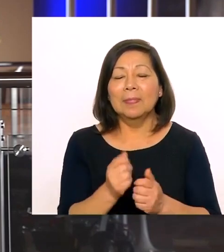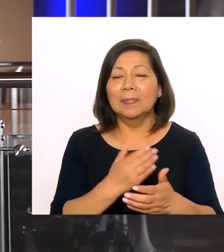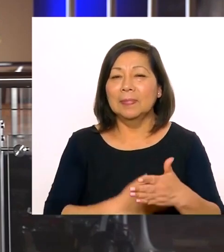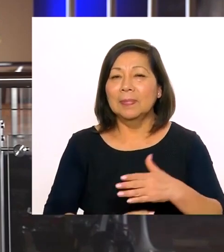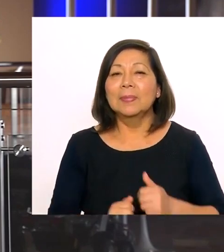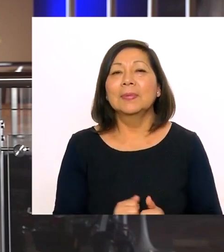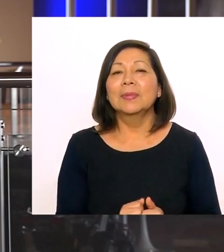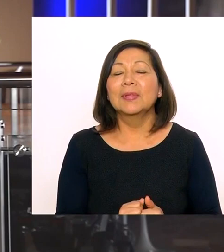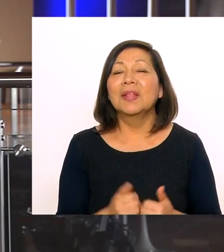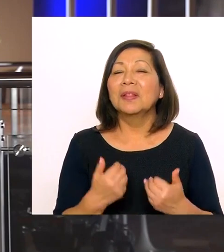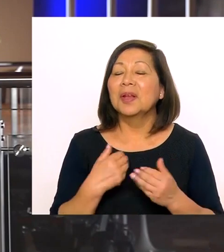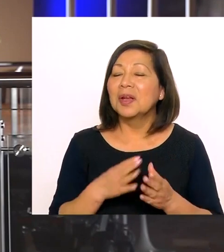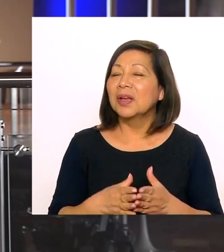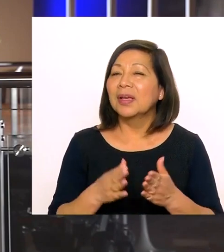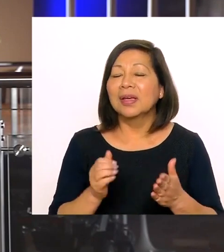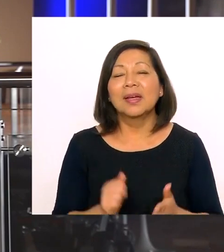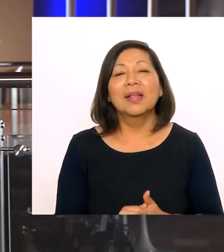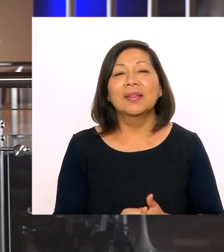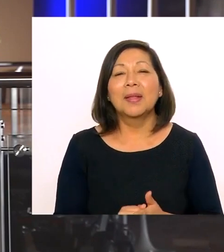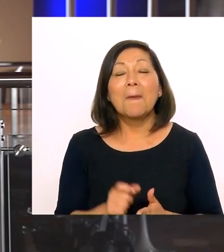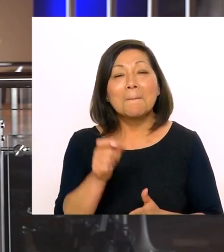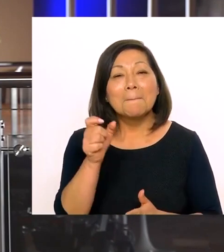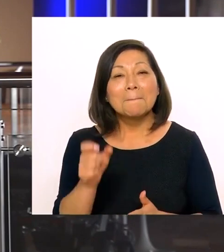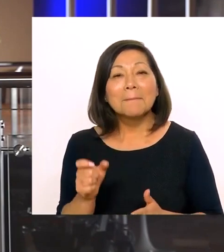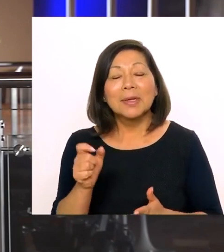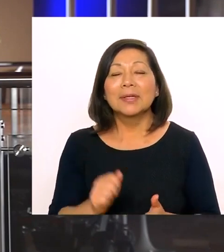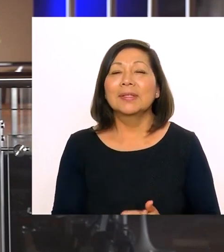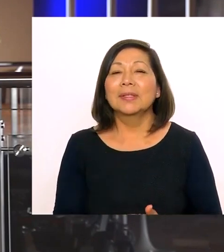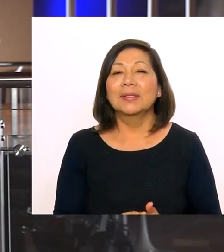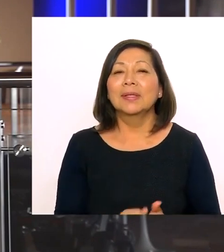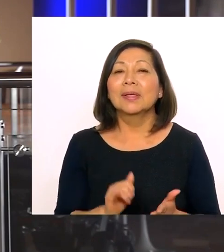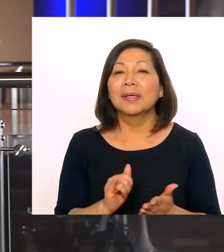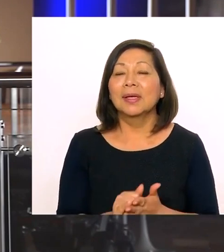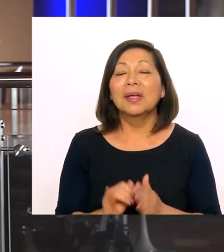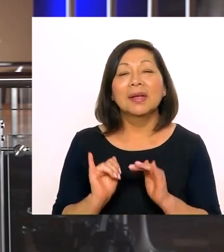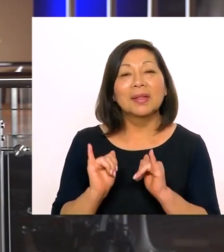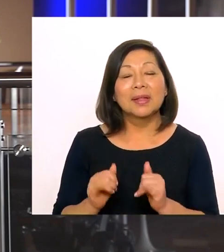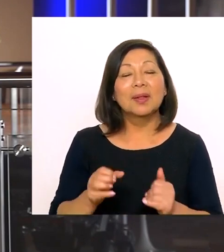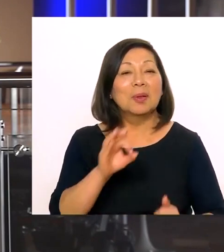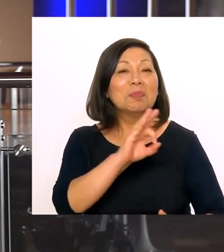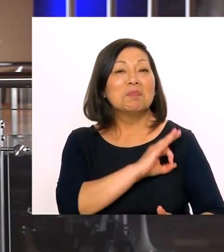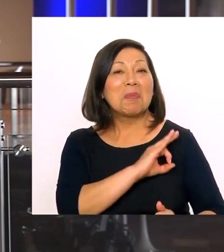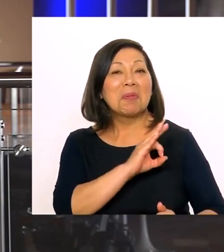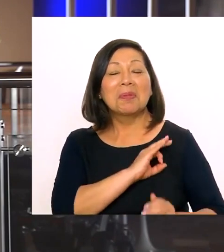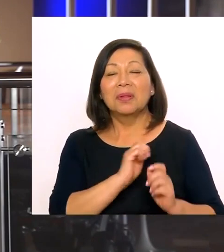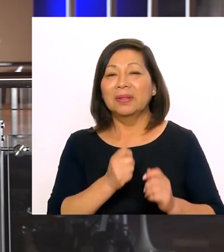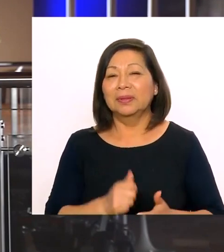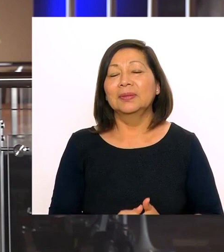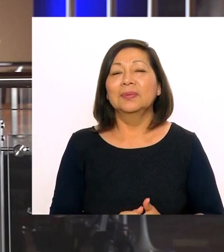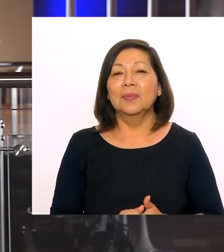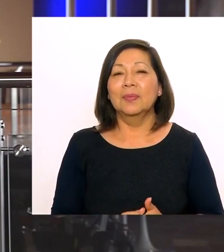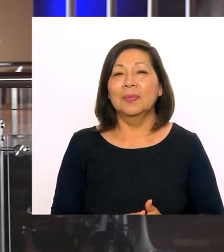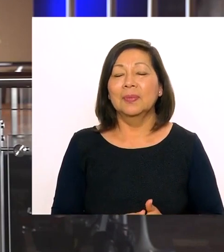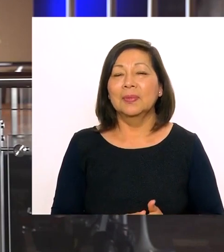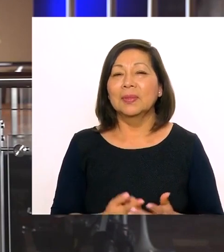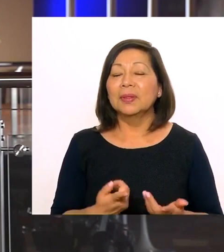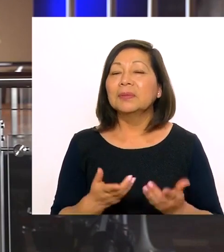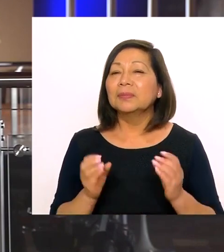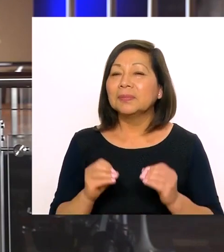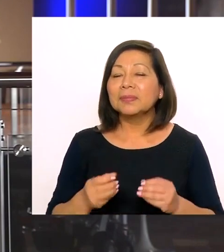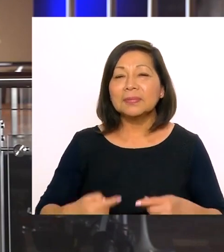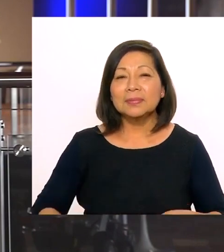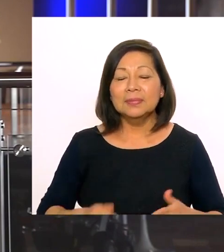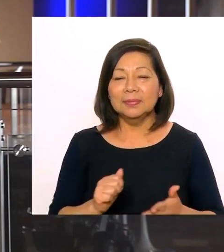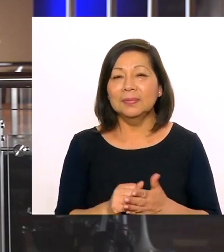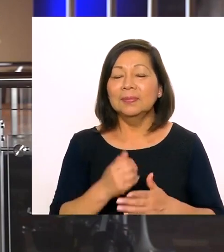importancia de los deportes en las personas con discapacidad. Tenemos grandes personajes que nos han dejado medallas